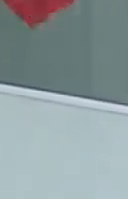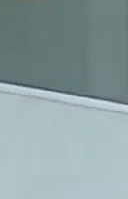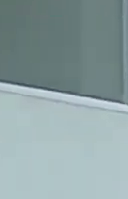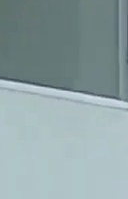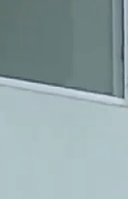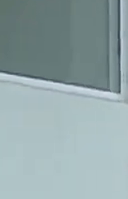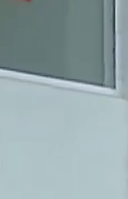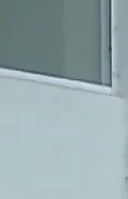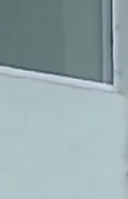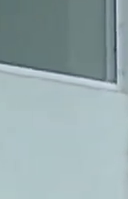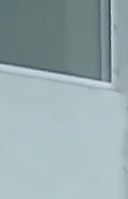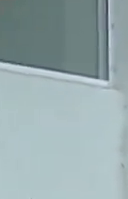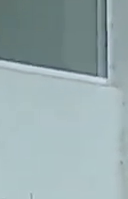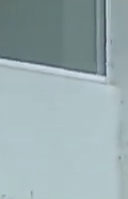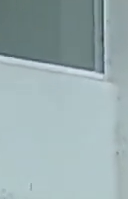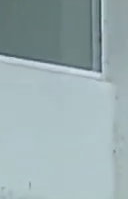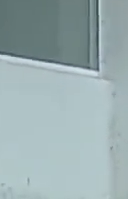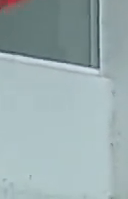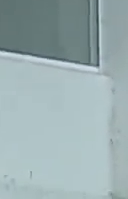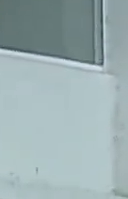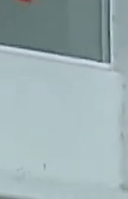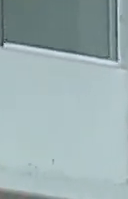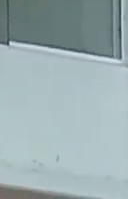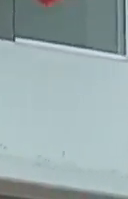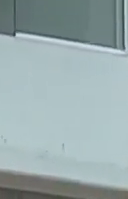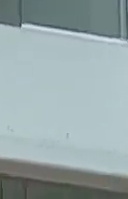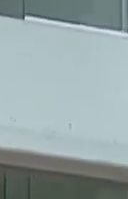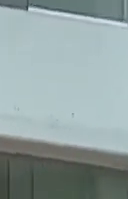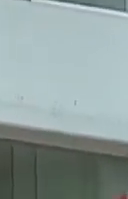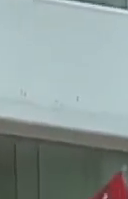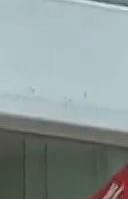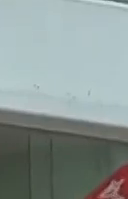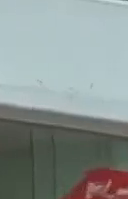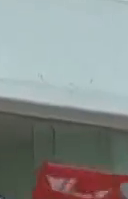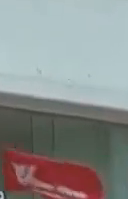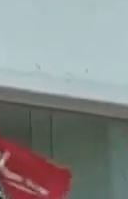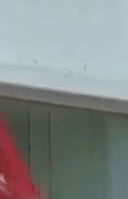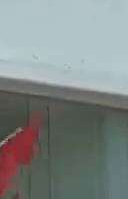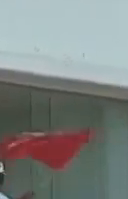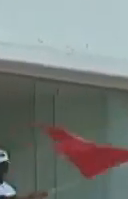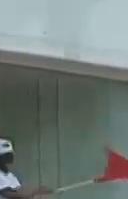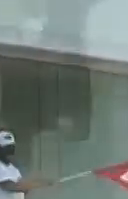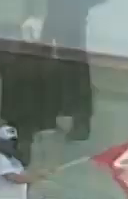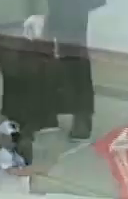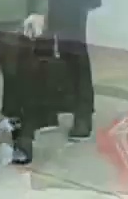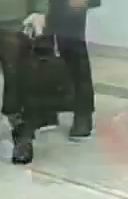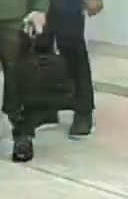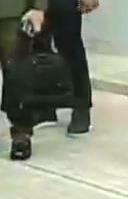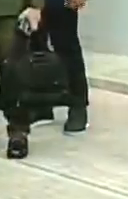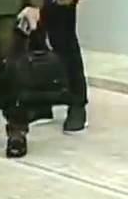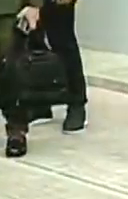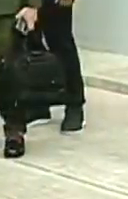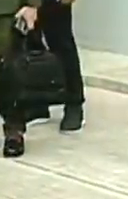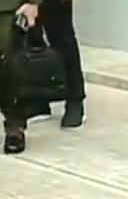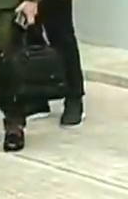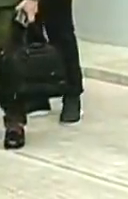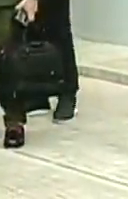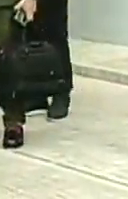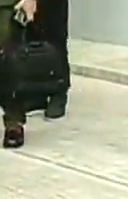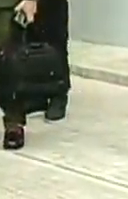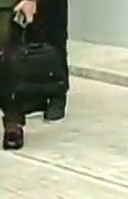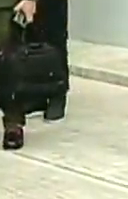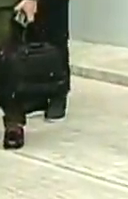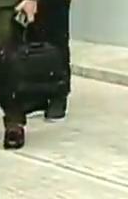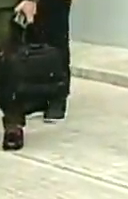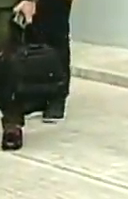Maldonado, el ministro del Poder Popular para Hábitat y Vivienda, Ildemaro Villarroel, alcaldesa de Caracas, almirante en jefa Carmen Meléndez, y el jefe de